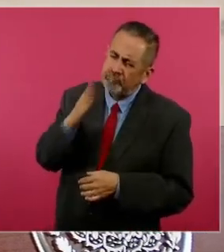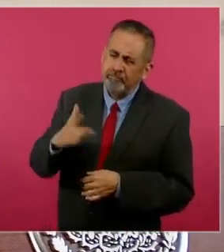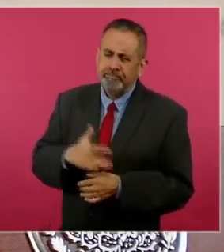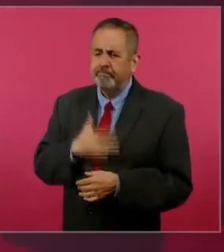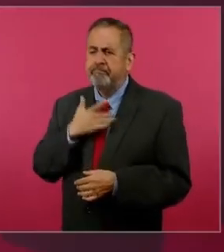humanas.